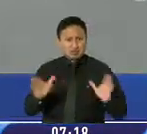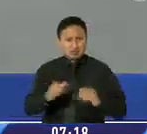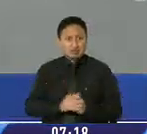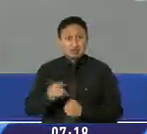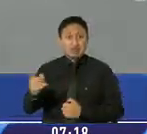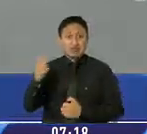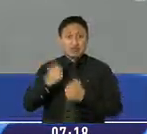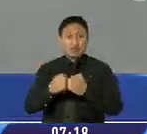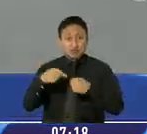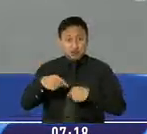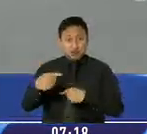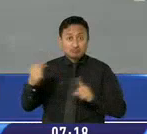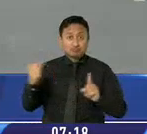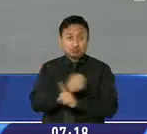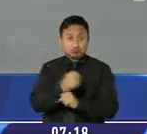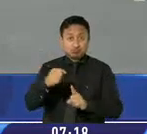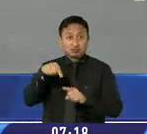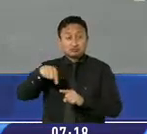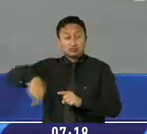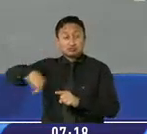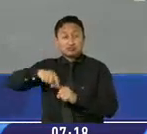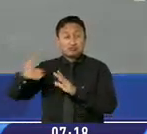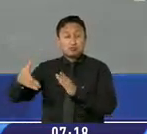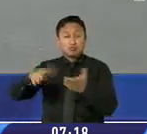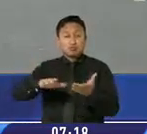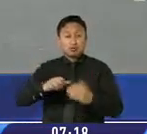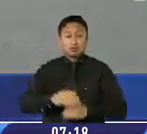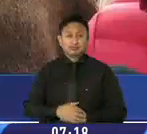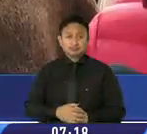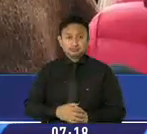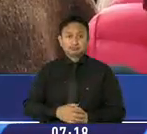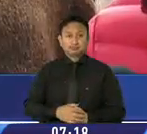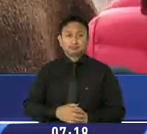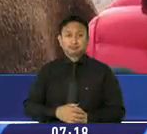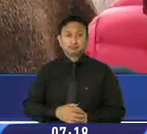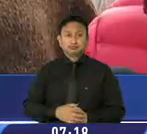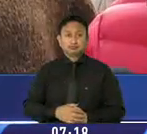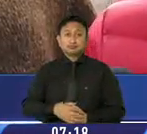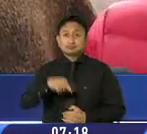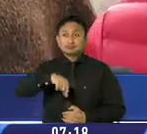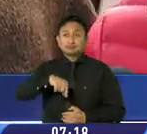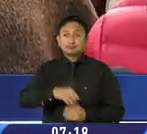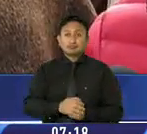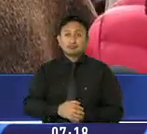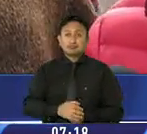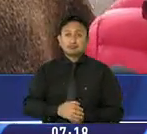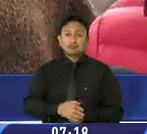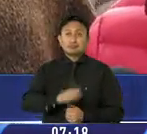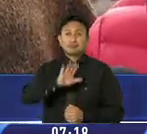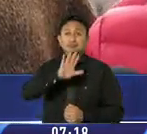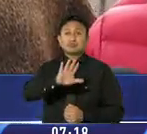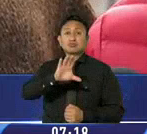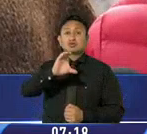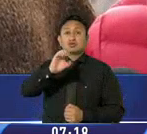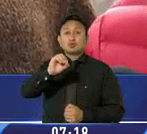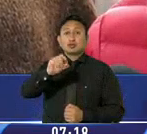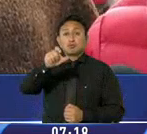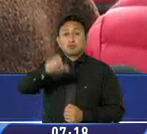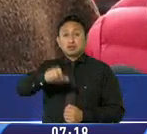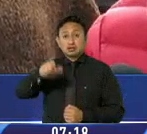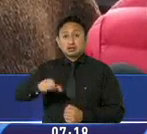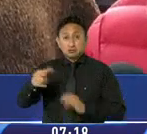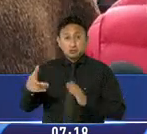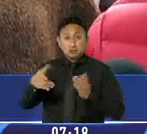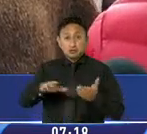que han derivado en violencia e incluso muertes en los pasos informales. Llevamos alrededor de 50 muertes en